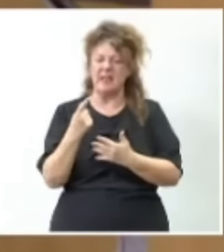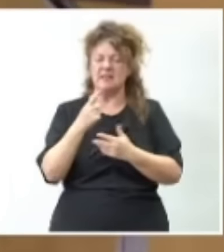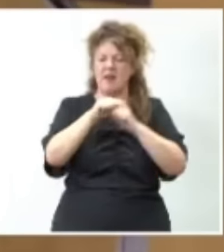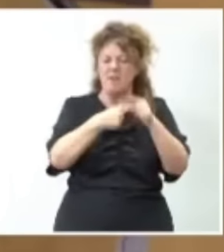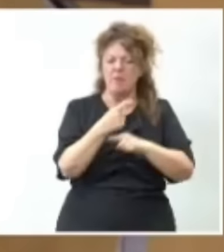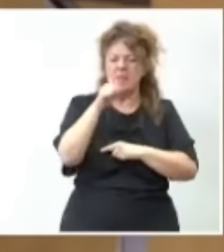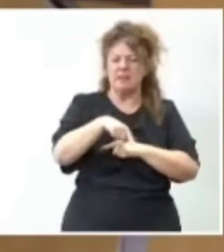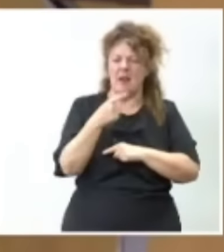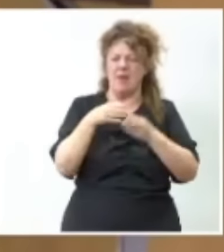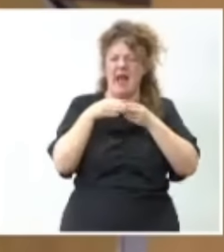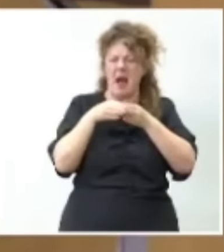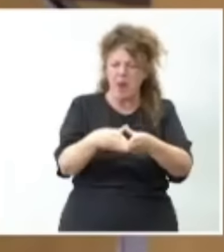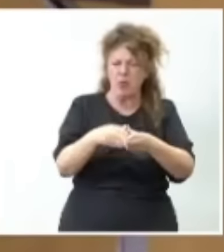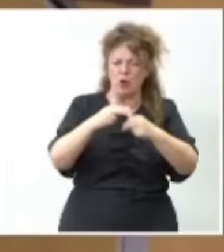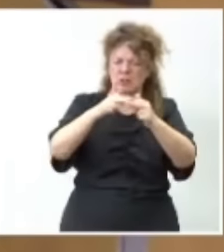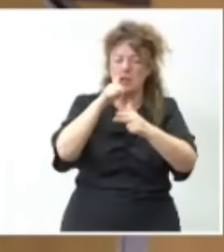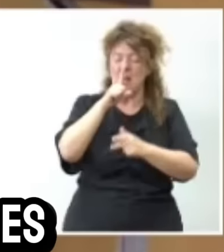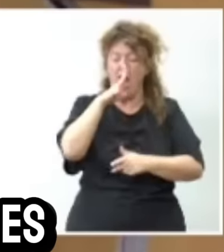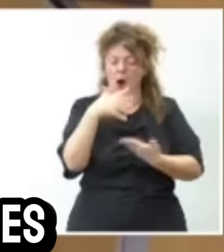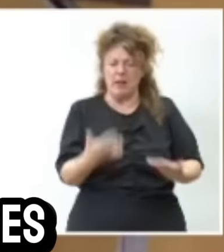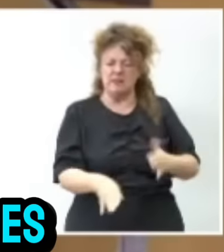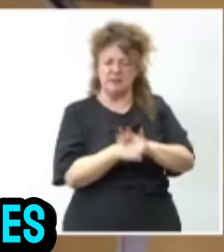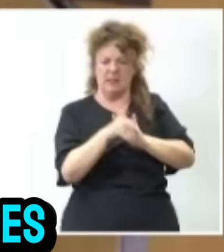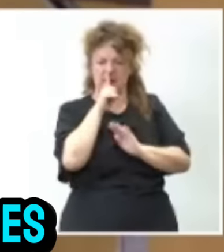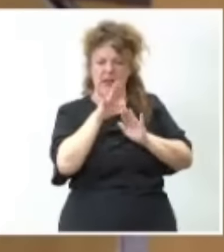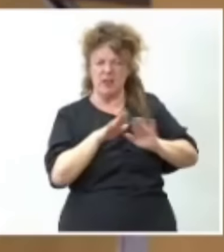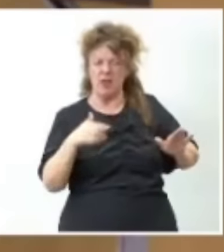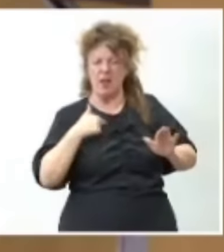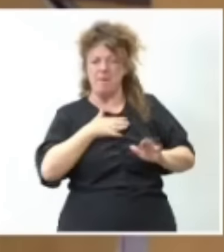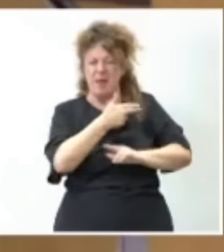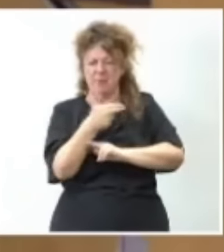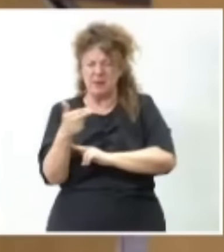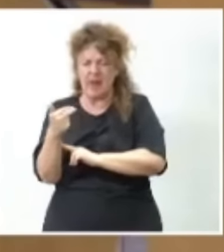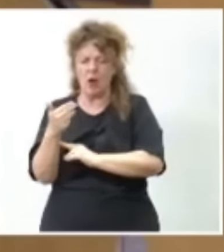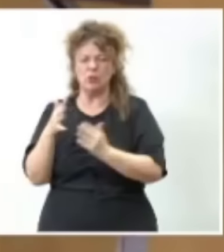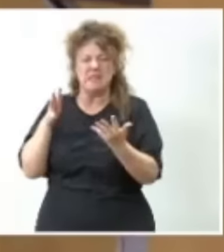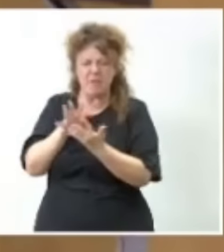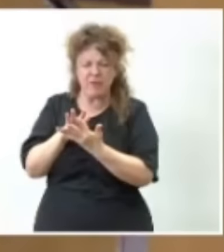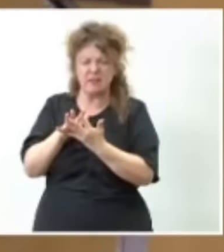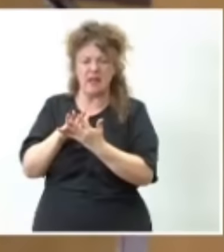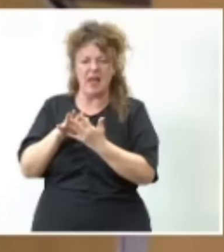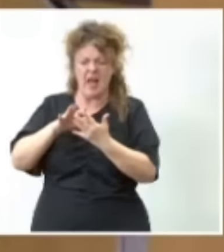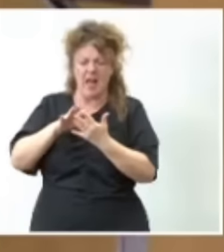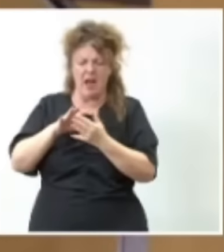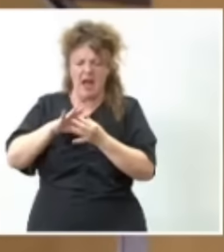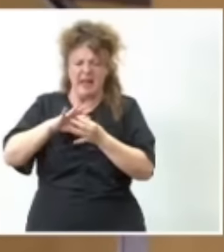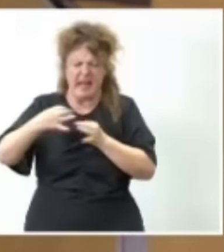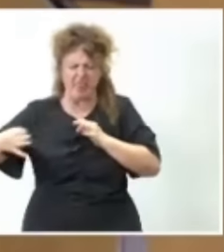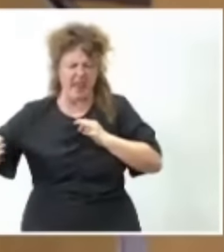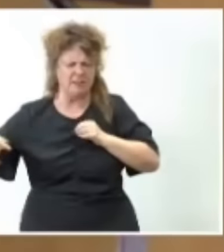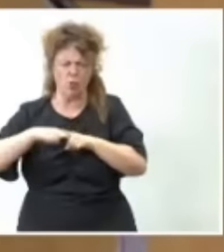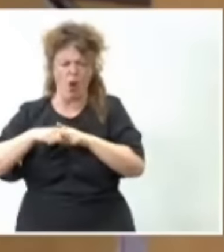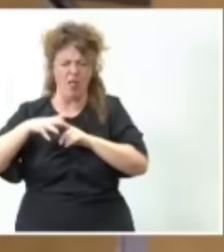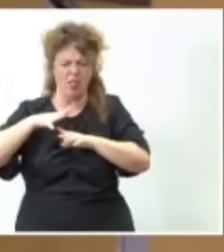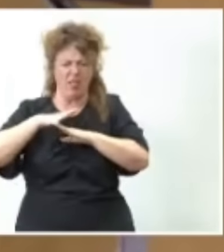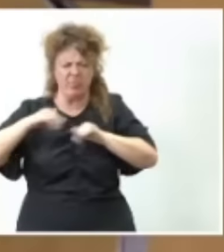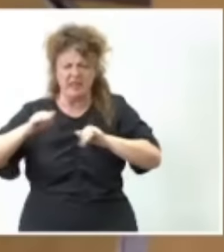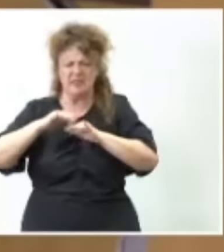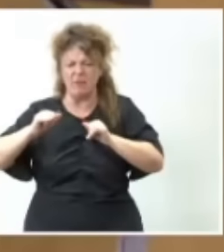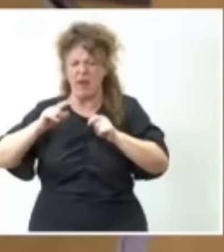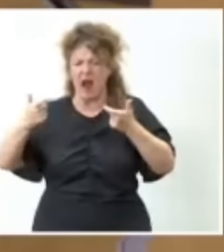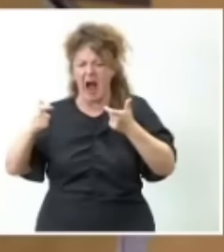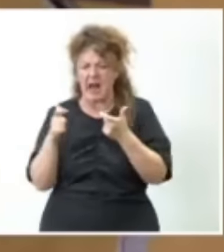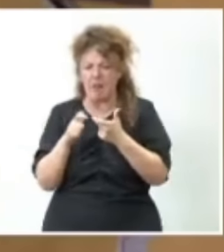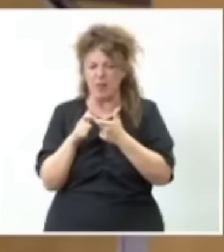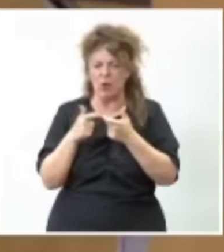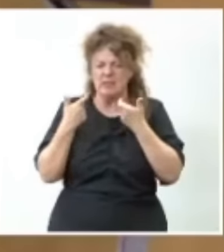tripulantes. Y usted sigue callado, señor ministro, mientras nuestros pescadores se enfrentan a una cadena de desafíos que está acabando con un sector que es